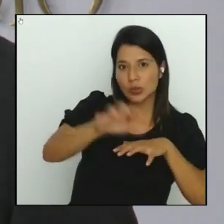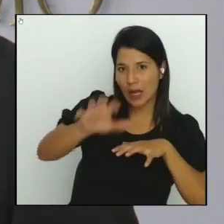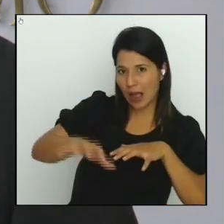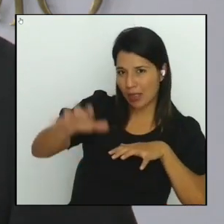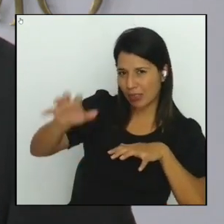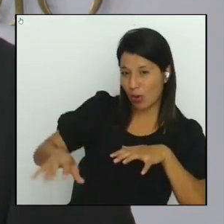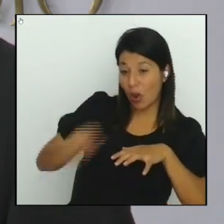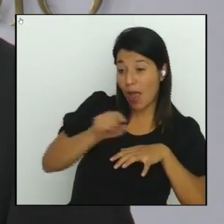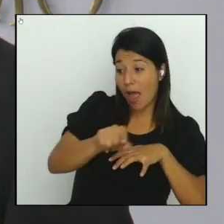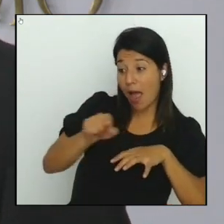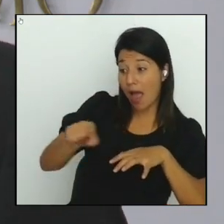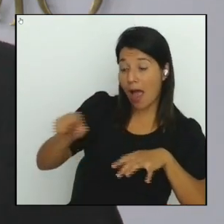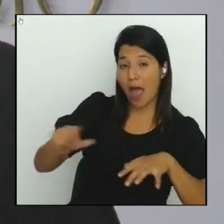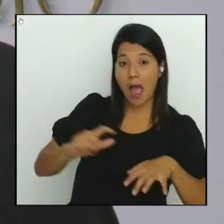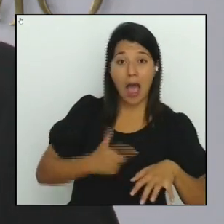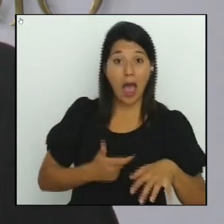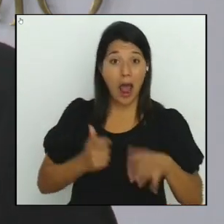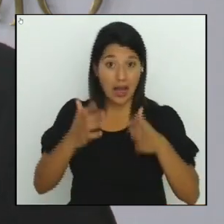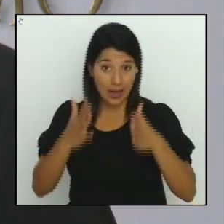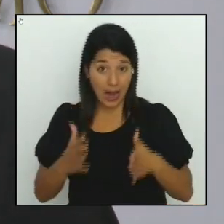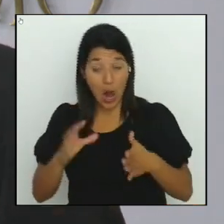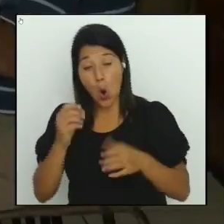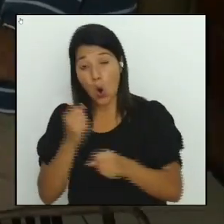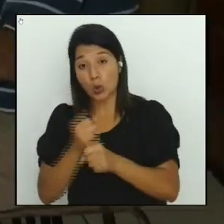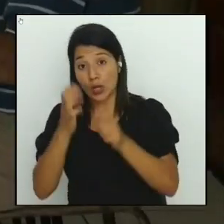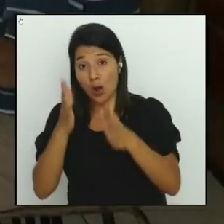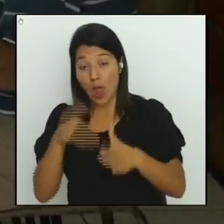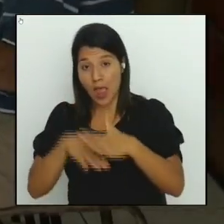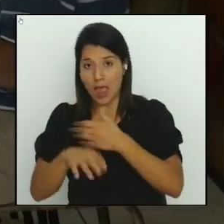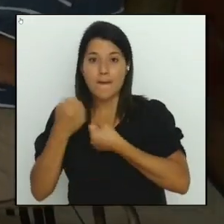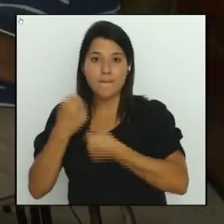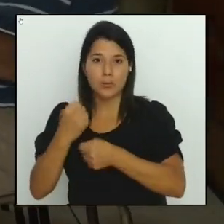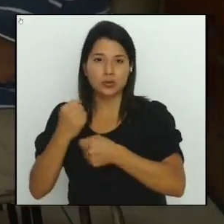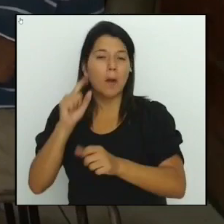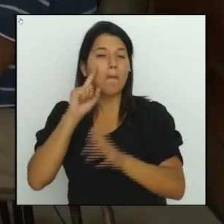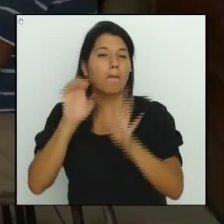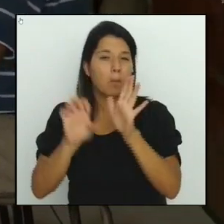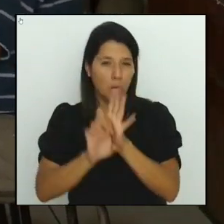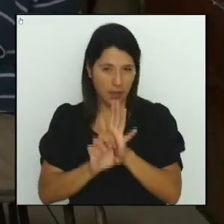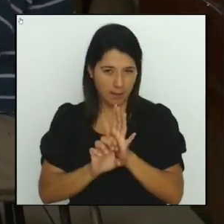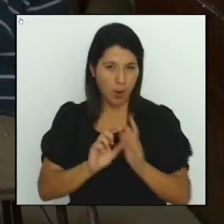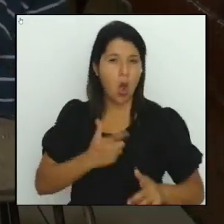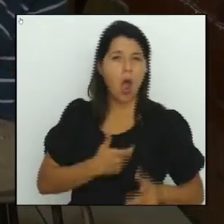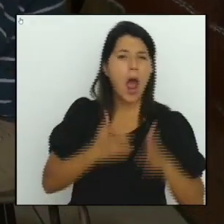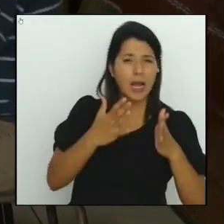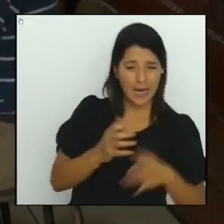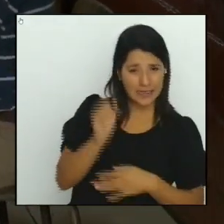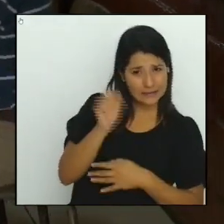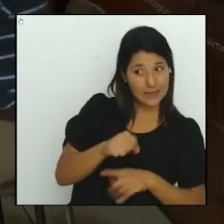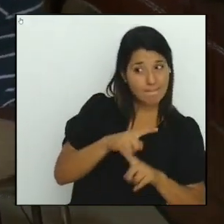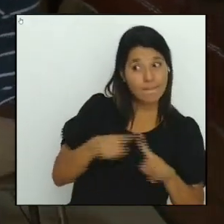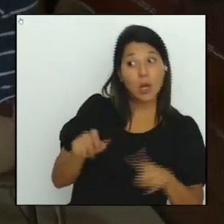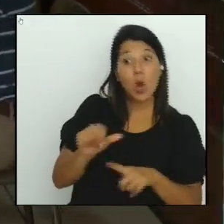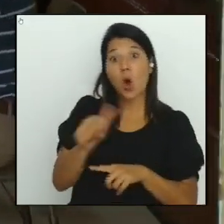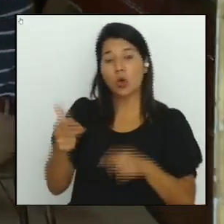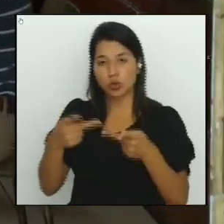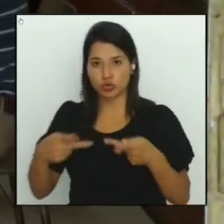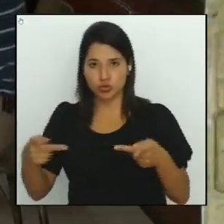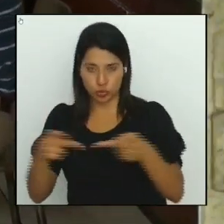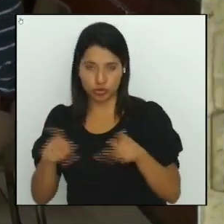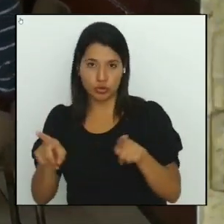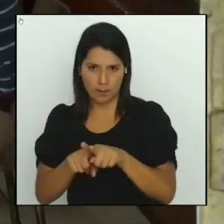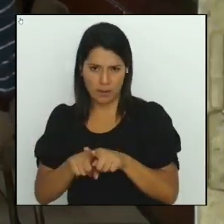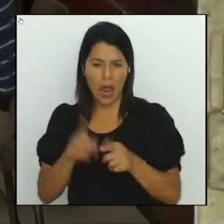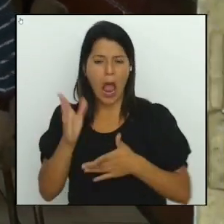municipales, por ejemplo, pero no solo, los alcaldes o las alcaldesas que tenían más de ocho años